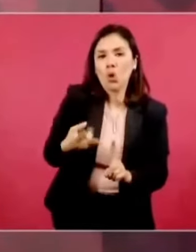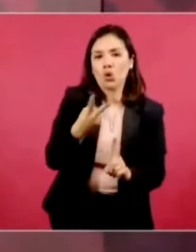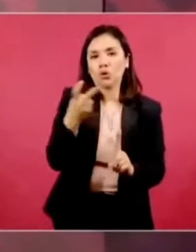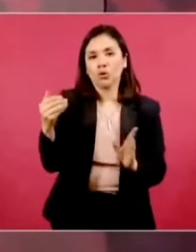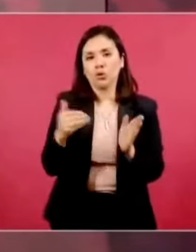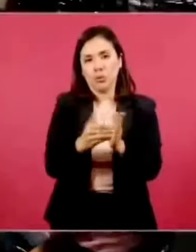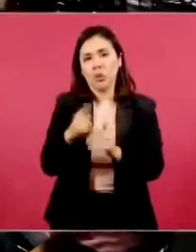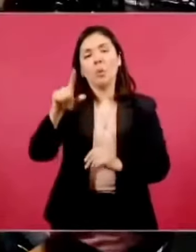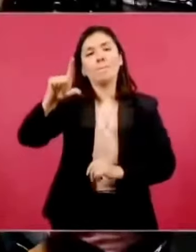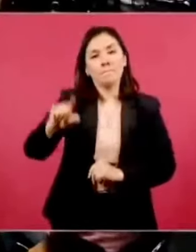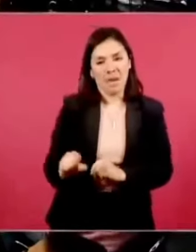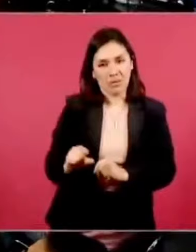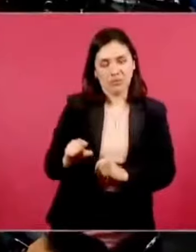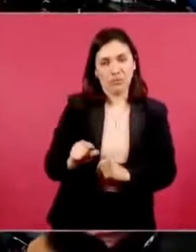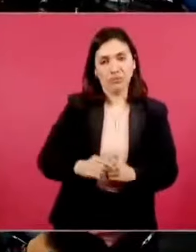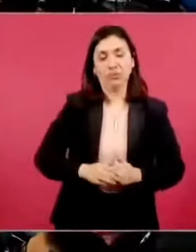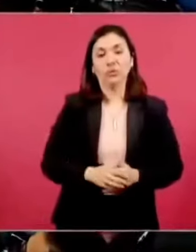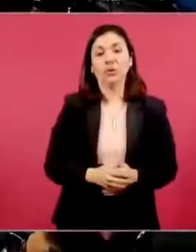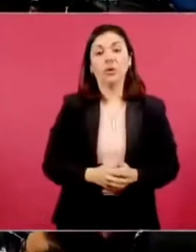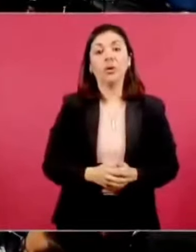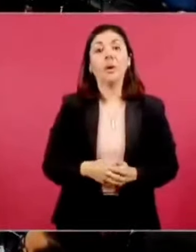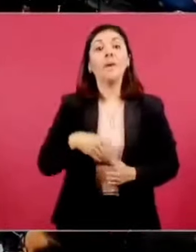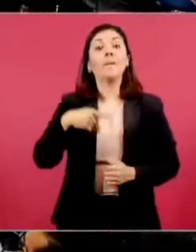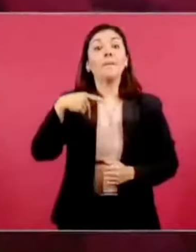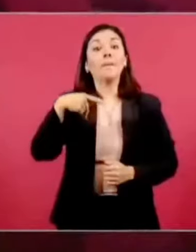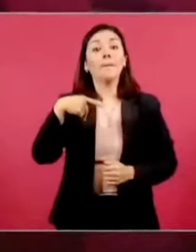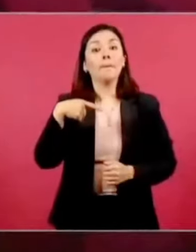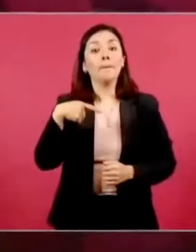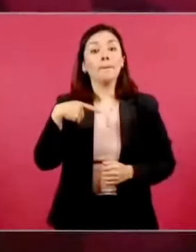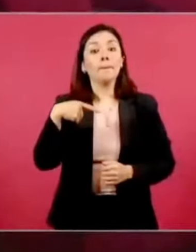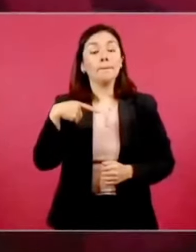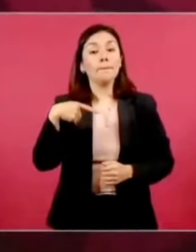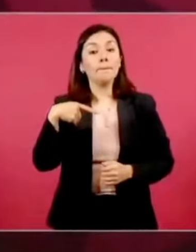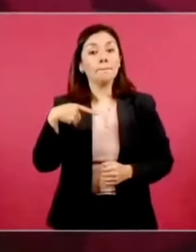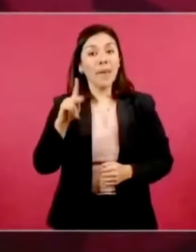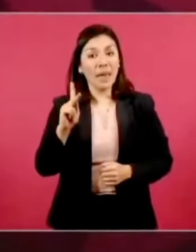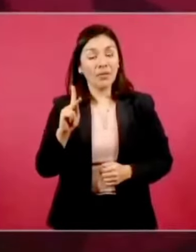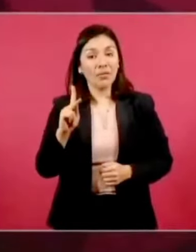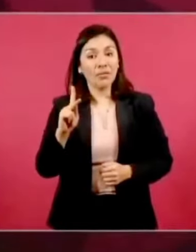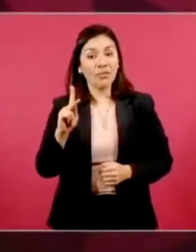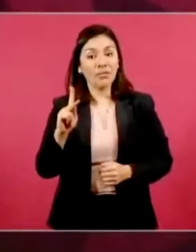producción. Nada más que ya informe.